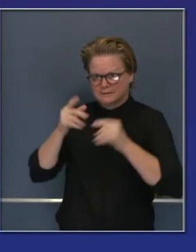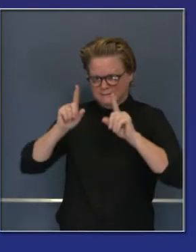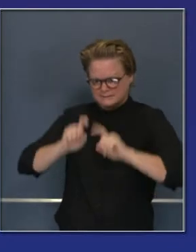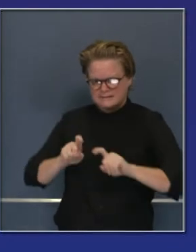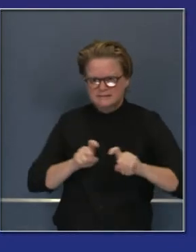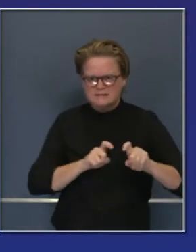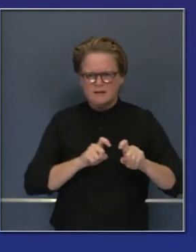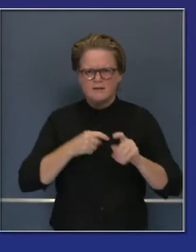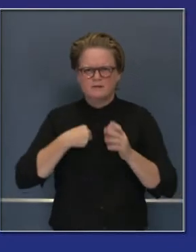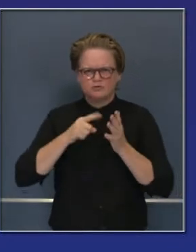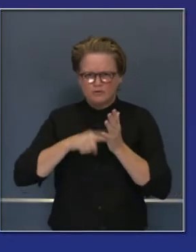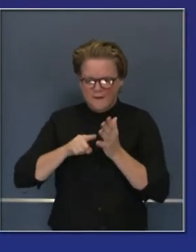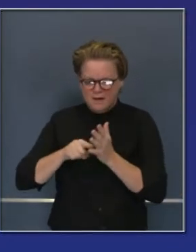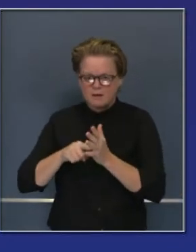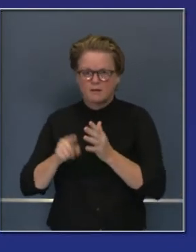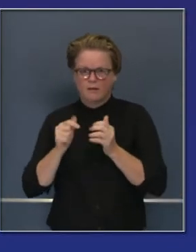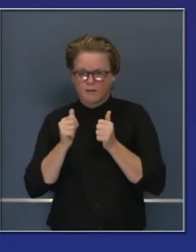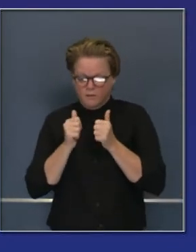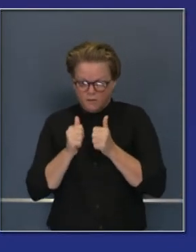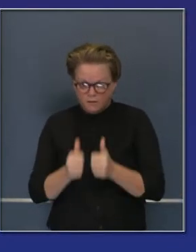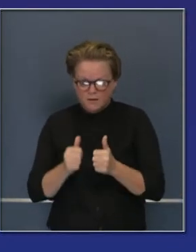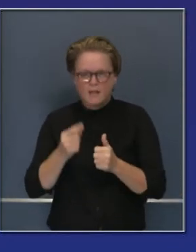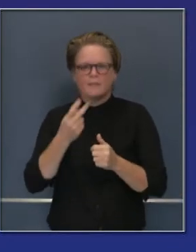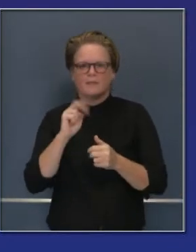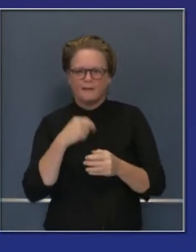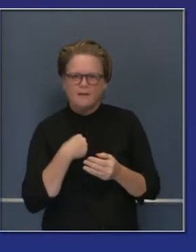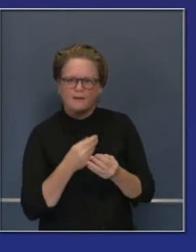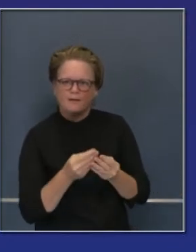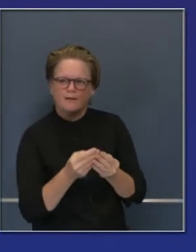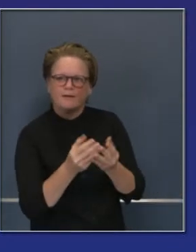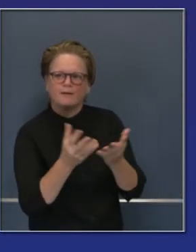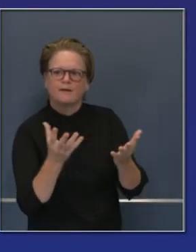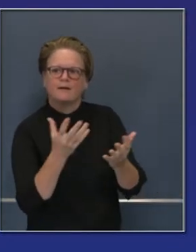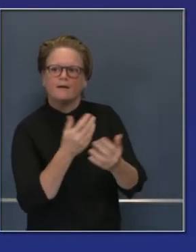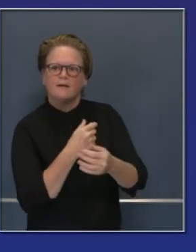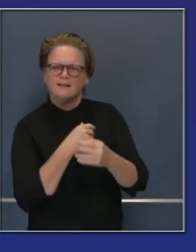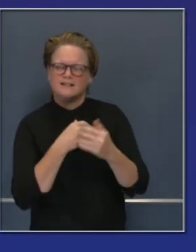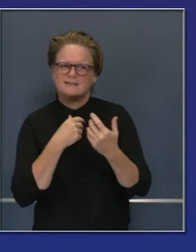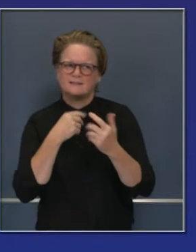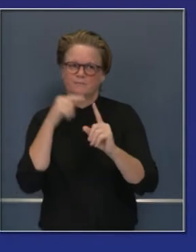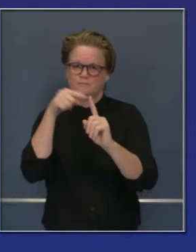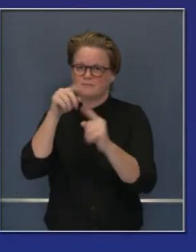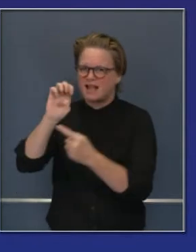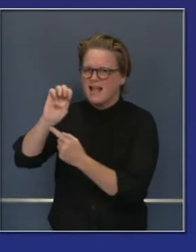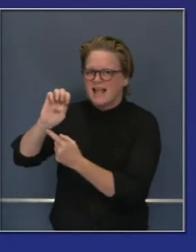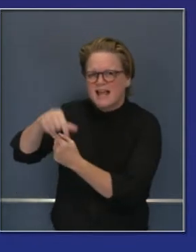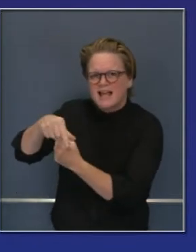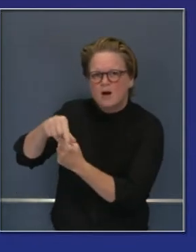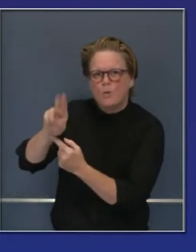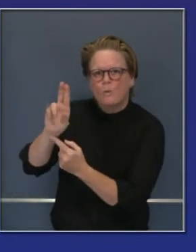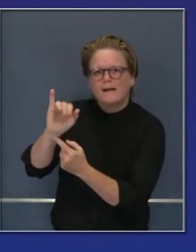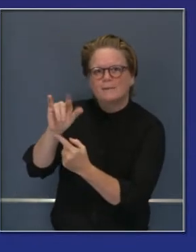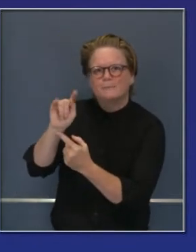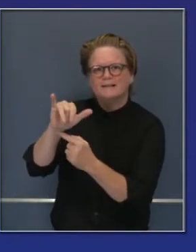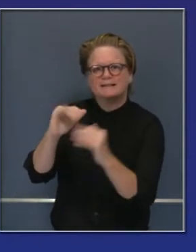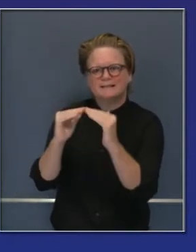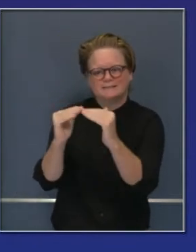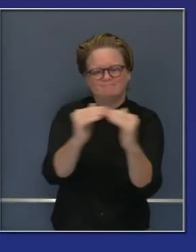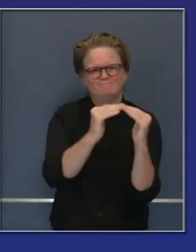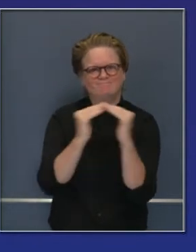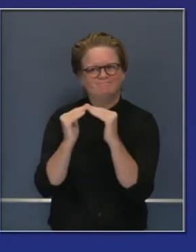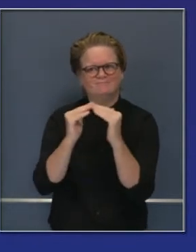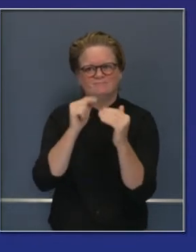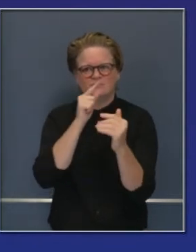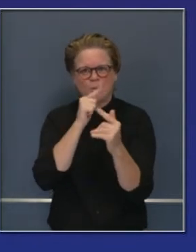de las vacunas. Y el enfoque es en el trato equitativo. La naturaleza crítica